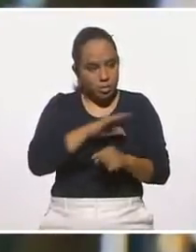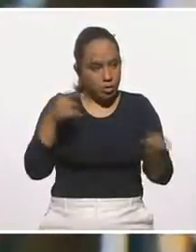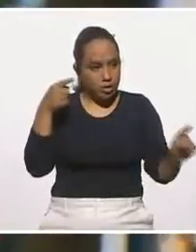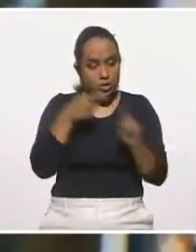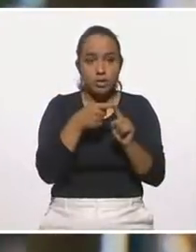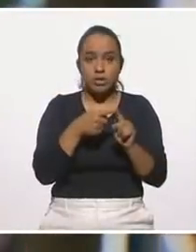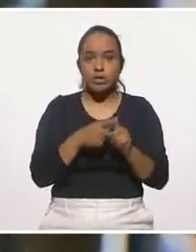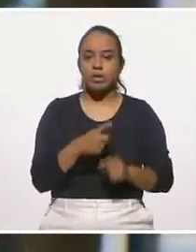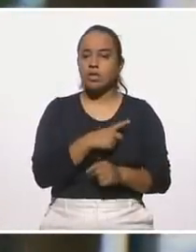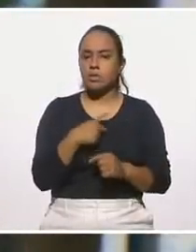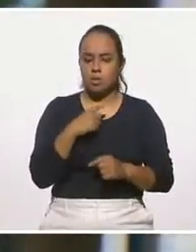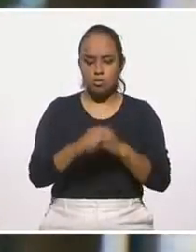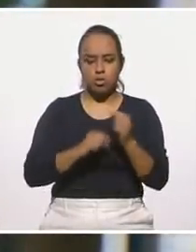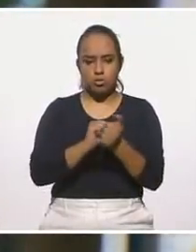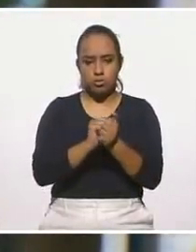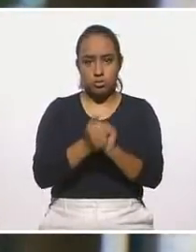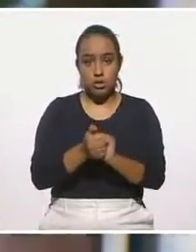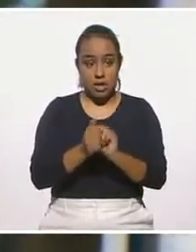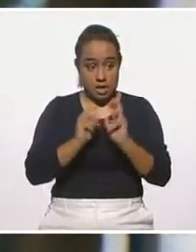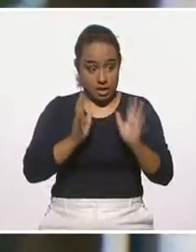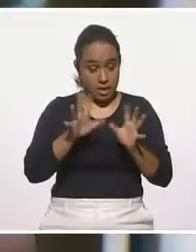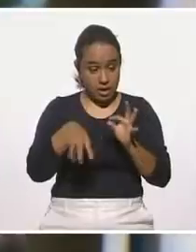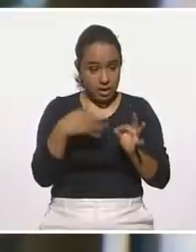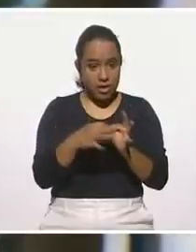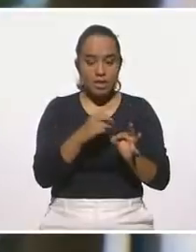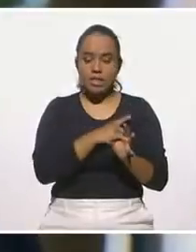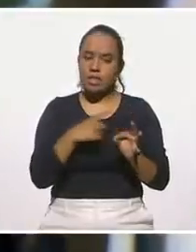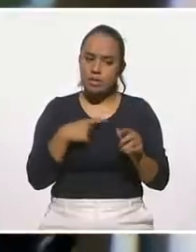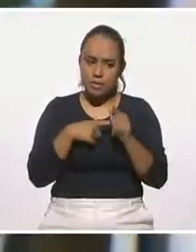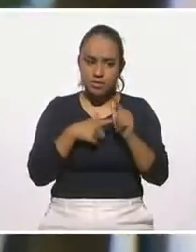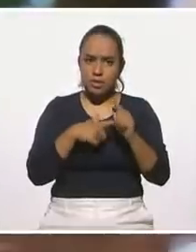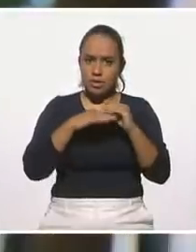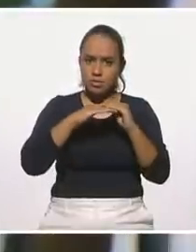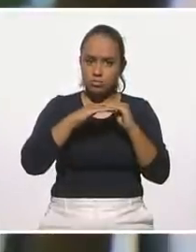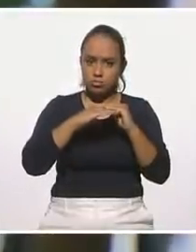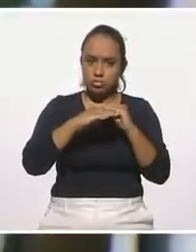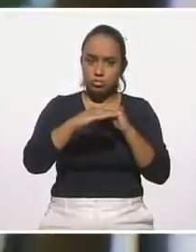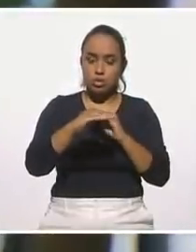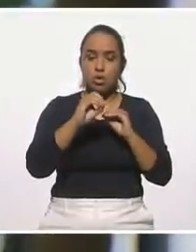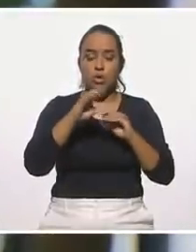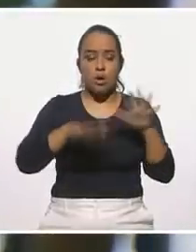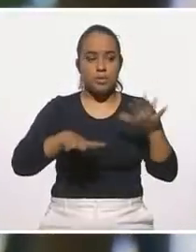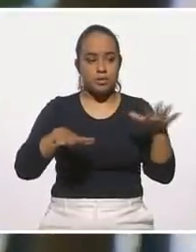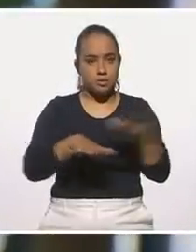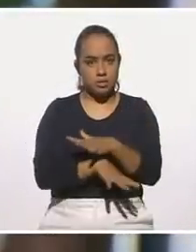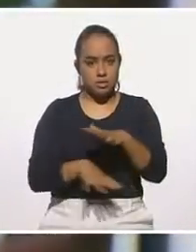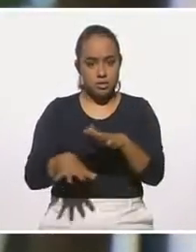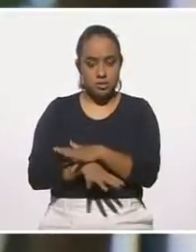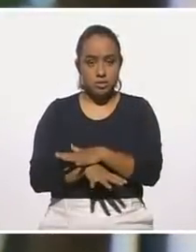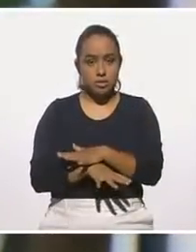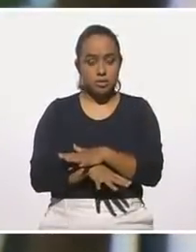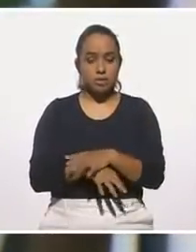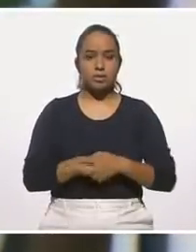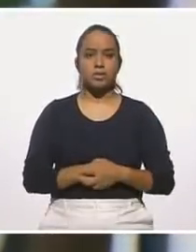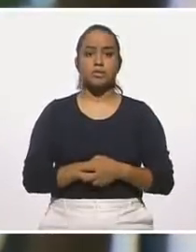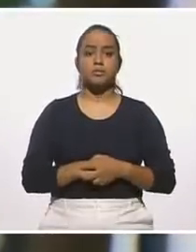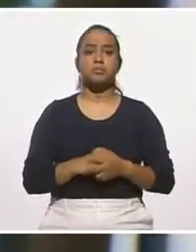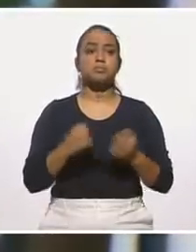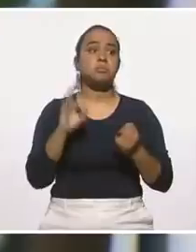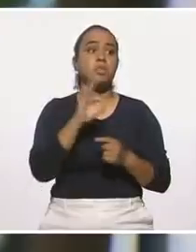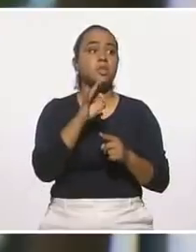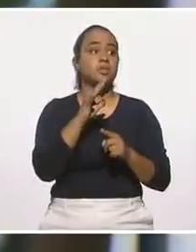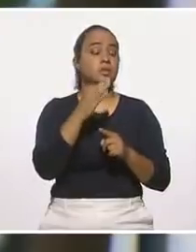generando y ya que se tienen, mantenerlas o irlas diversificando. Al tiempo también podrá haber